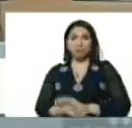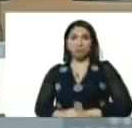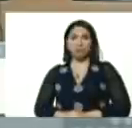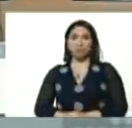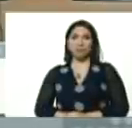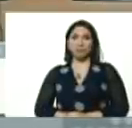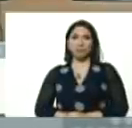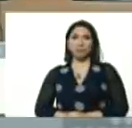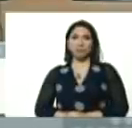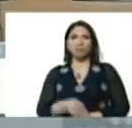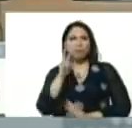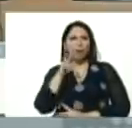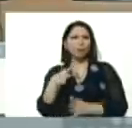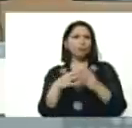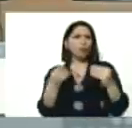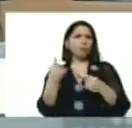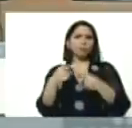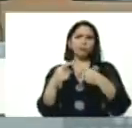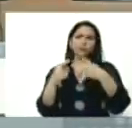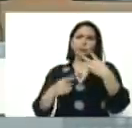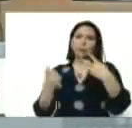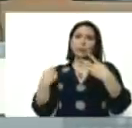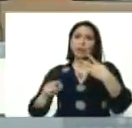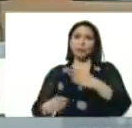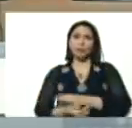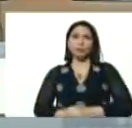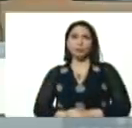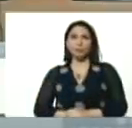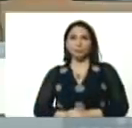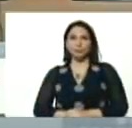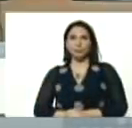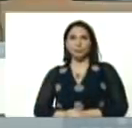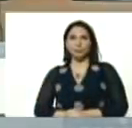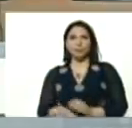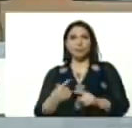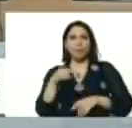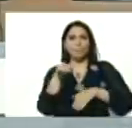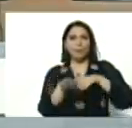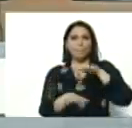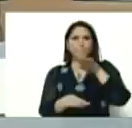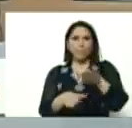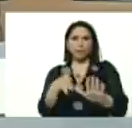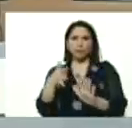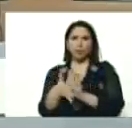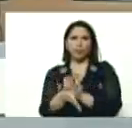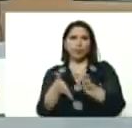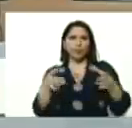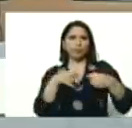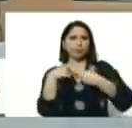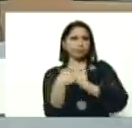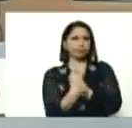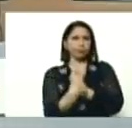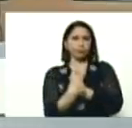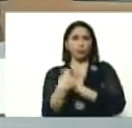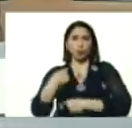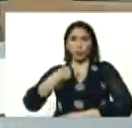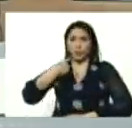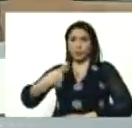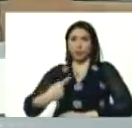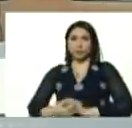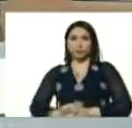para que veamos, todas las opciones, tenemos, para avanzar, sobre el gran polo patriótico, yo diría,